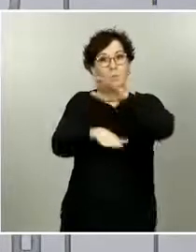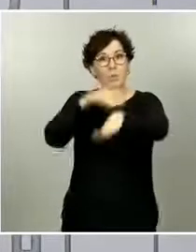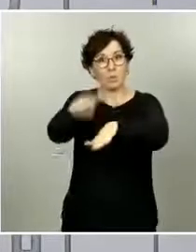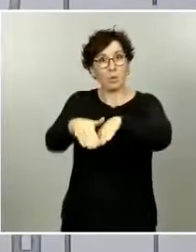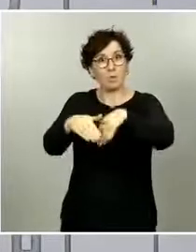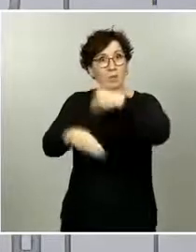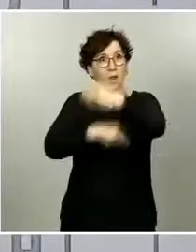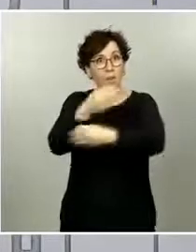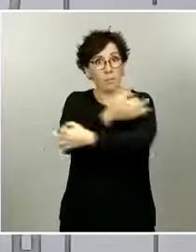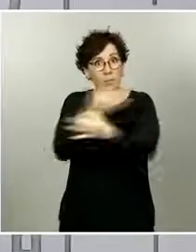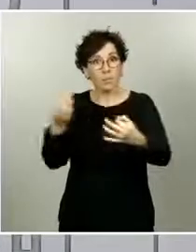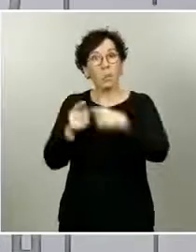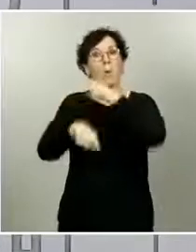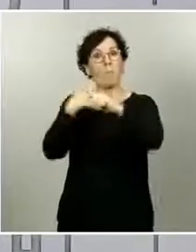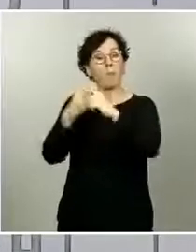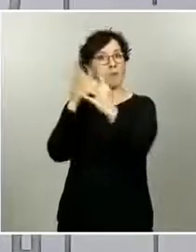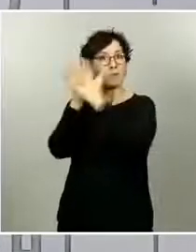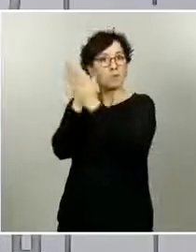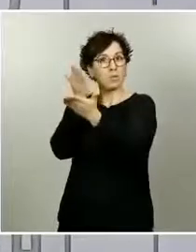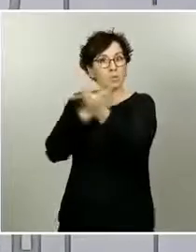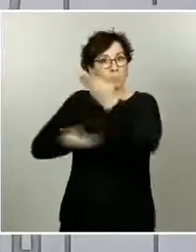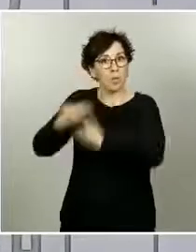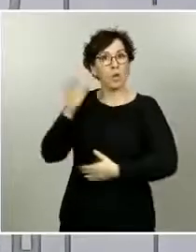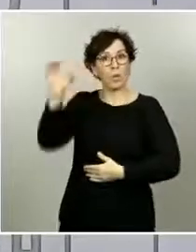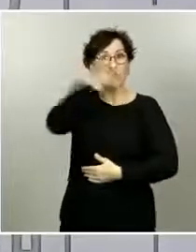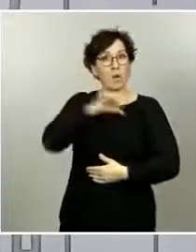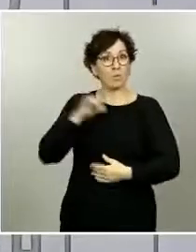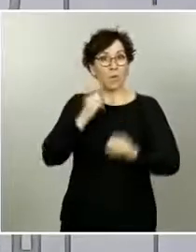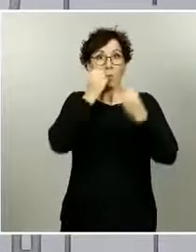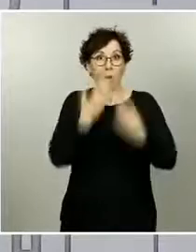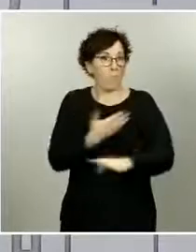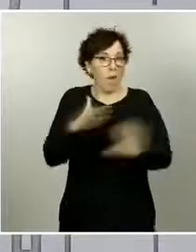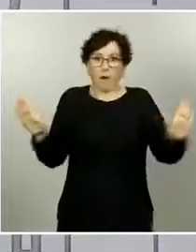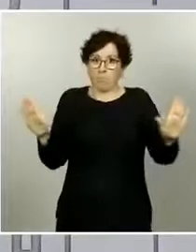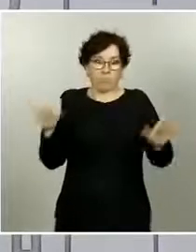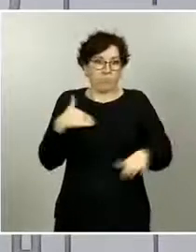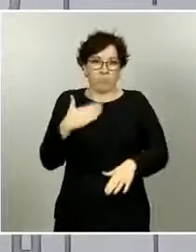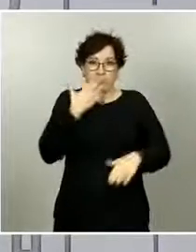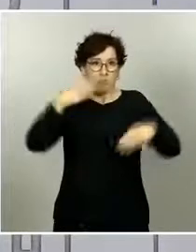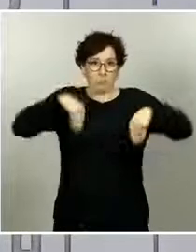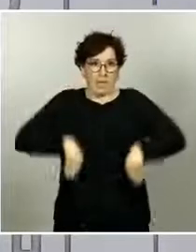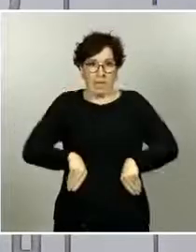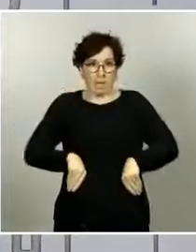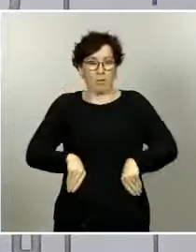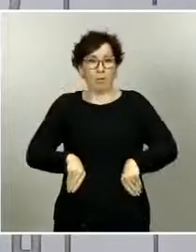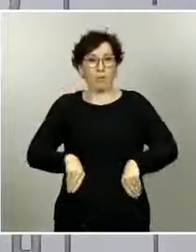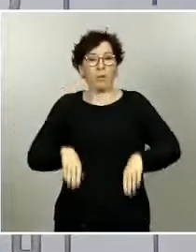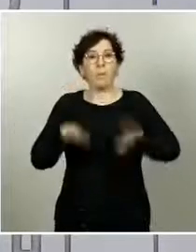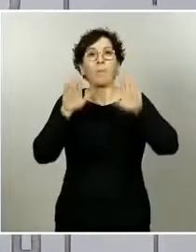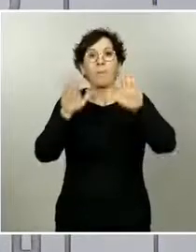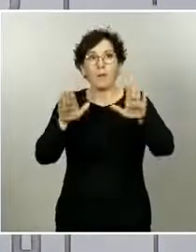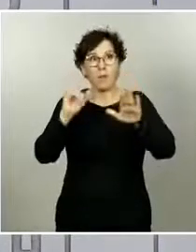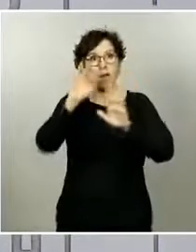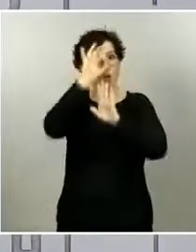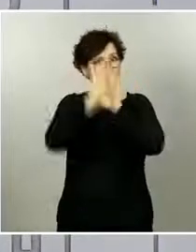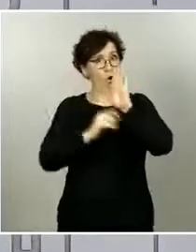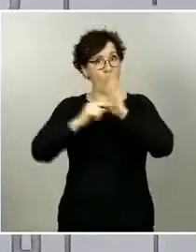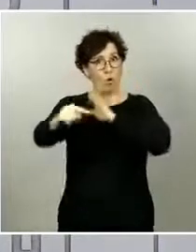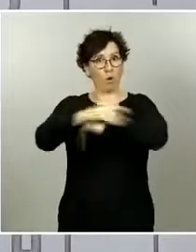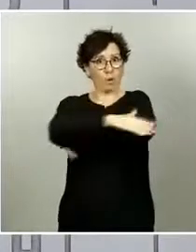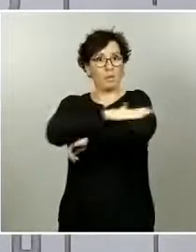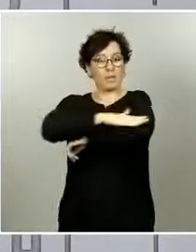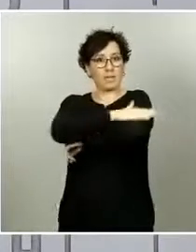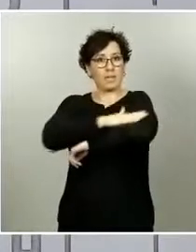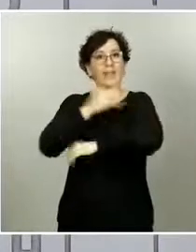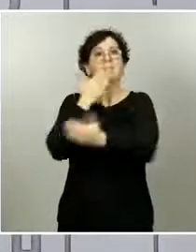pruebas permiten que todo esto se haga bien y están bien coordinados con las comunidades autónomas no tengo nada que